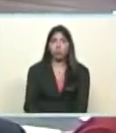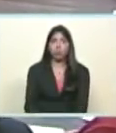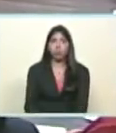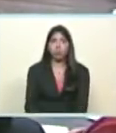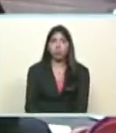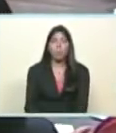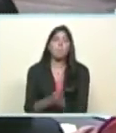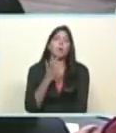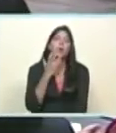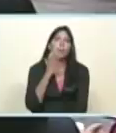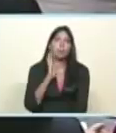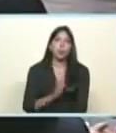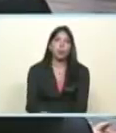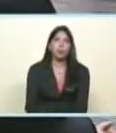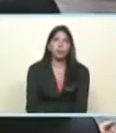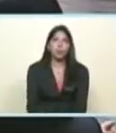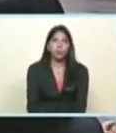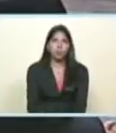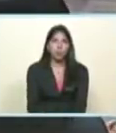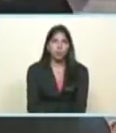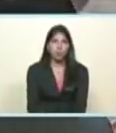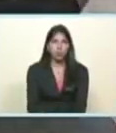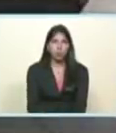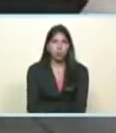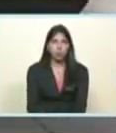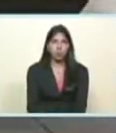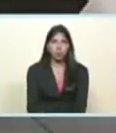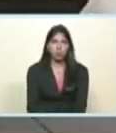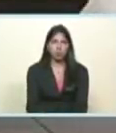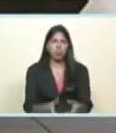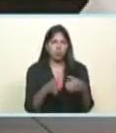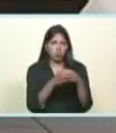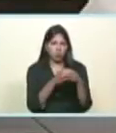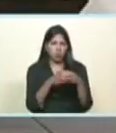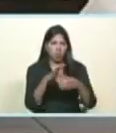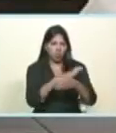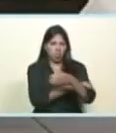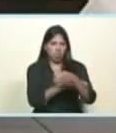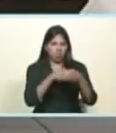para muestra un botón, una derecha totalmente incoherente,